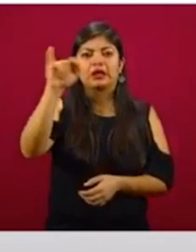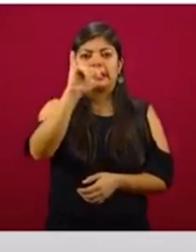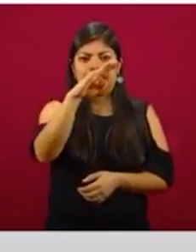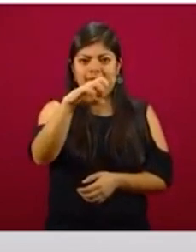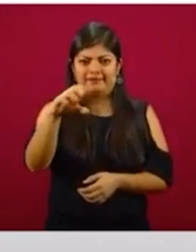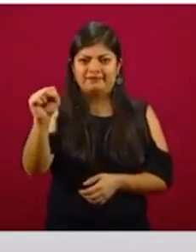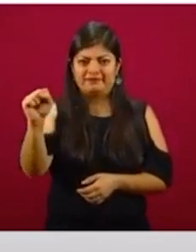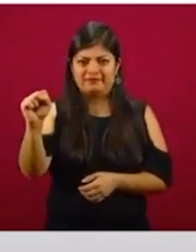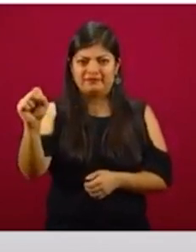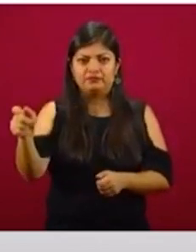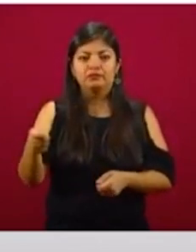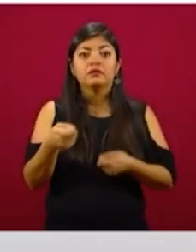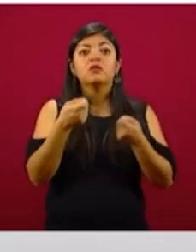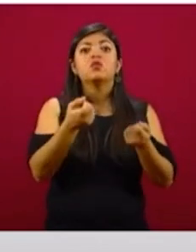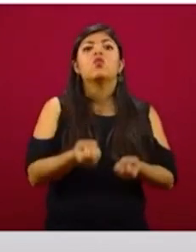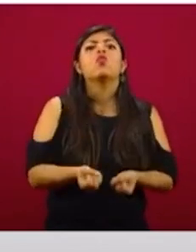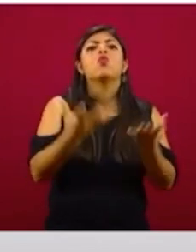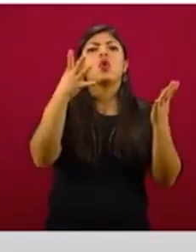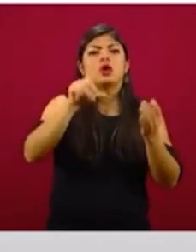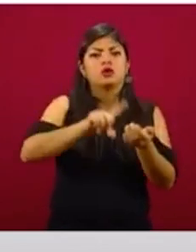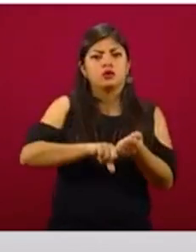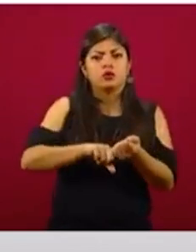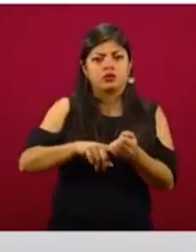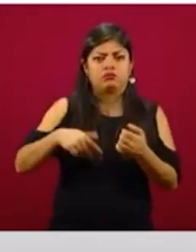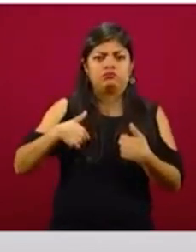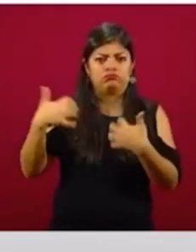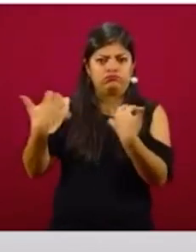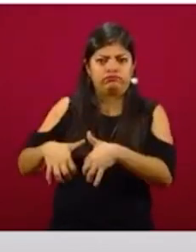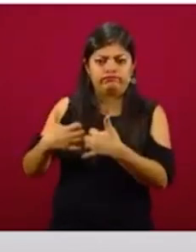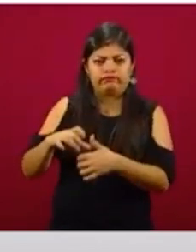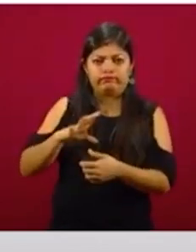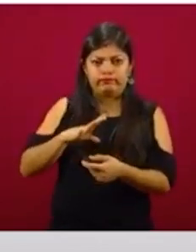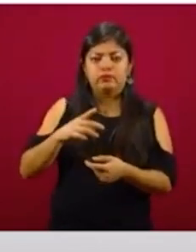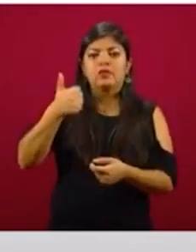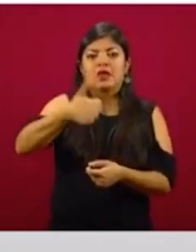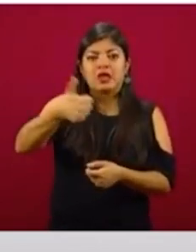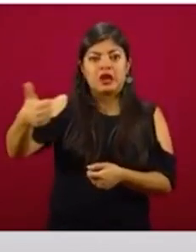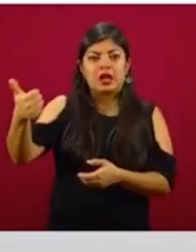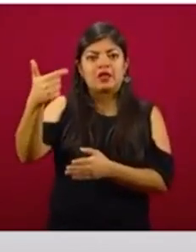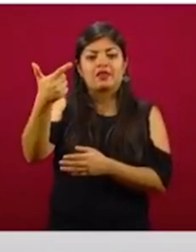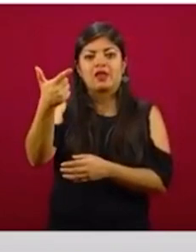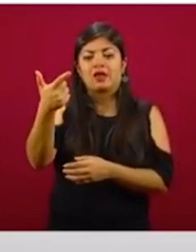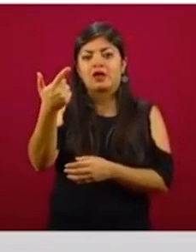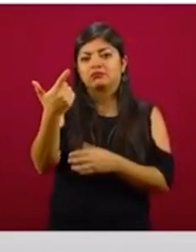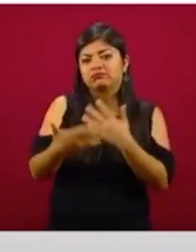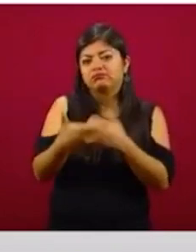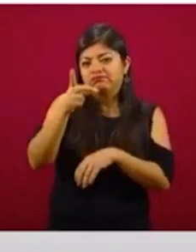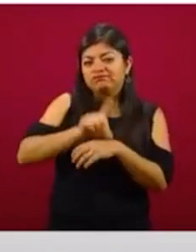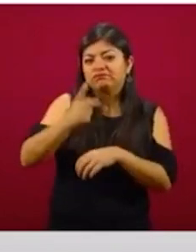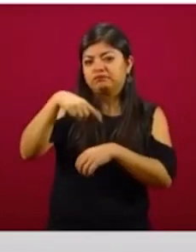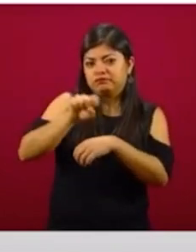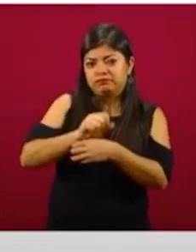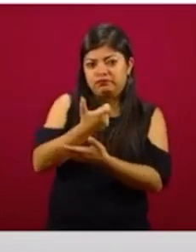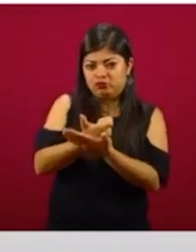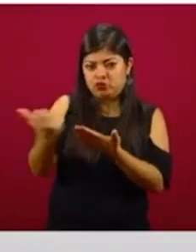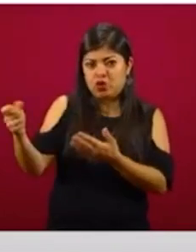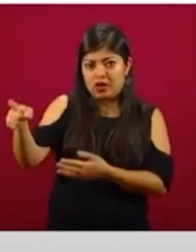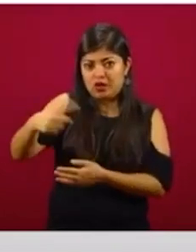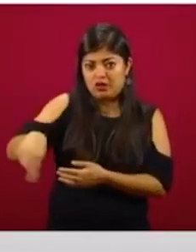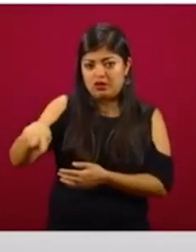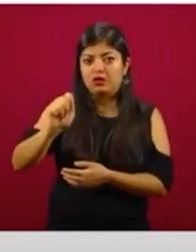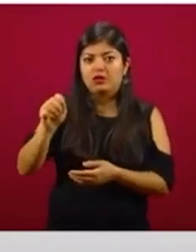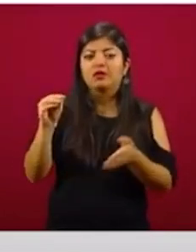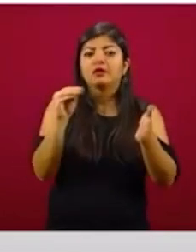instituto, con base en cuántos trabajadores tiene y el salario que reporta cada uno de estos trabajadores. Eso nosotros lo conocemos como